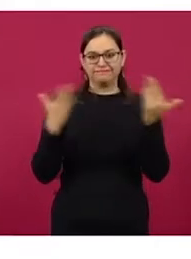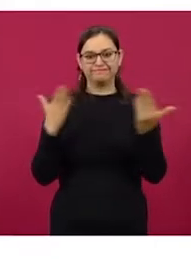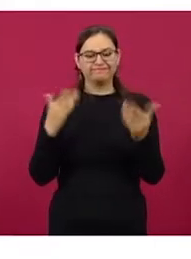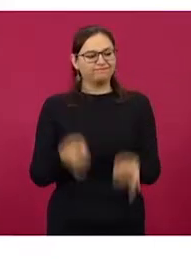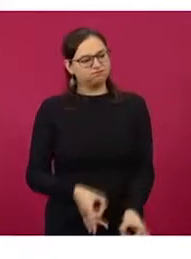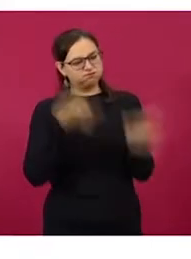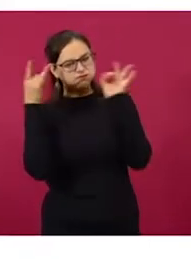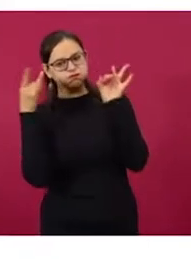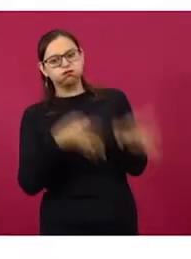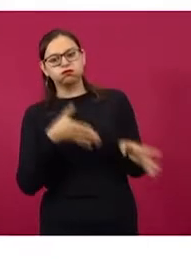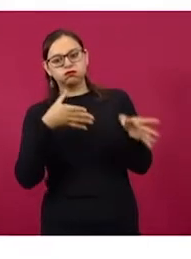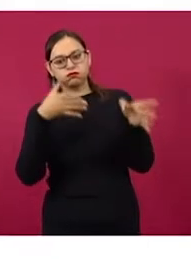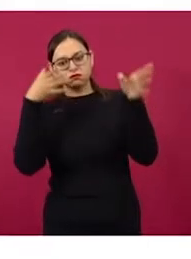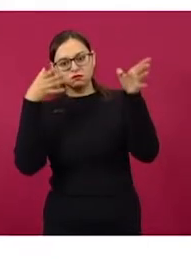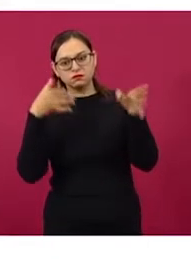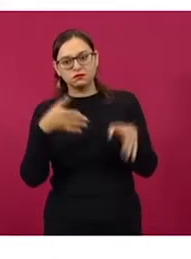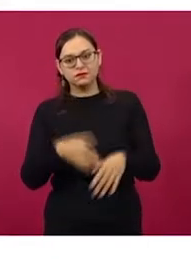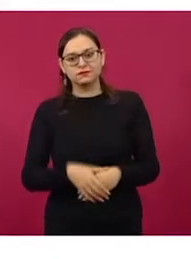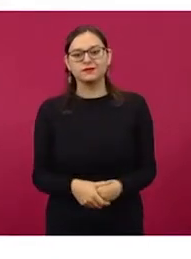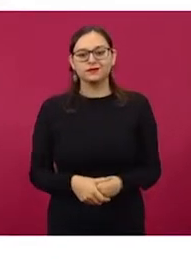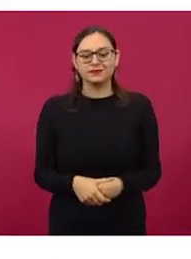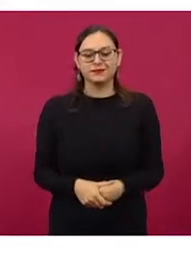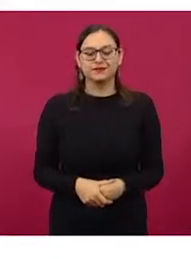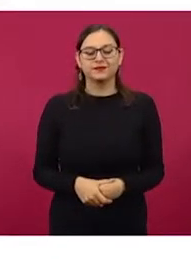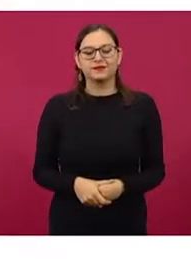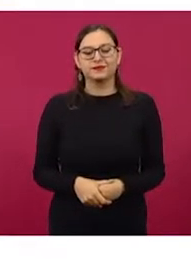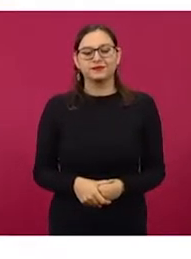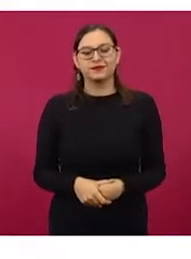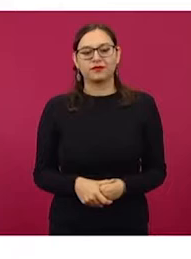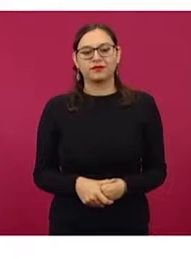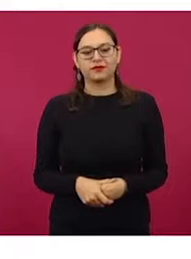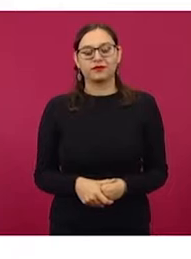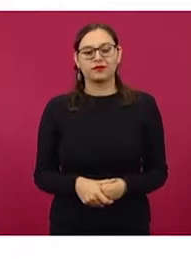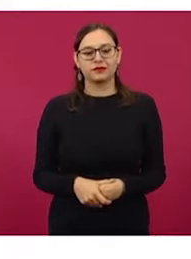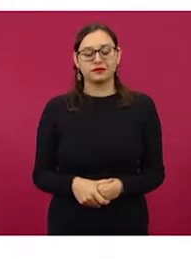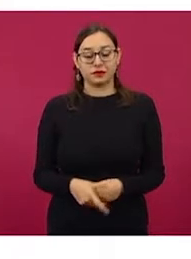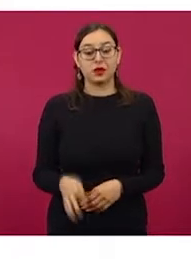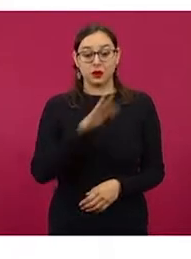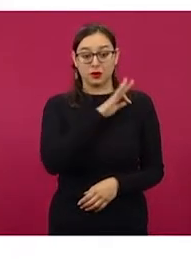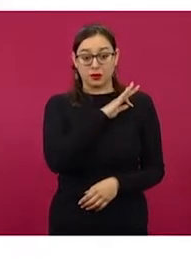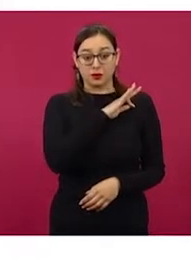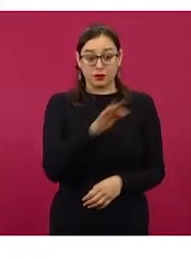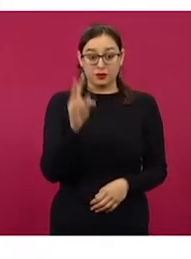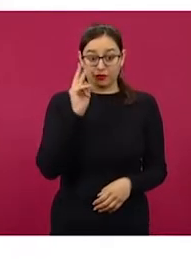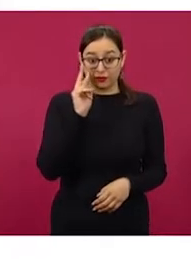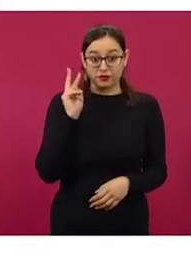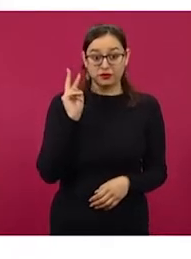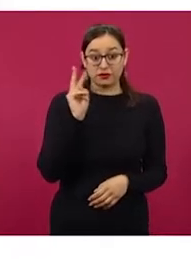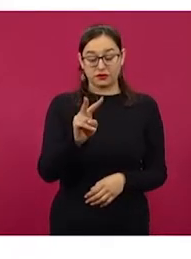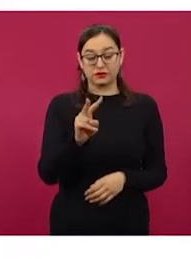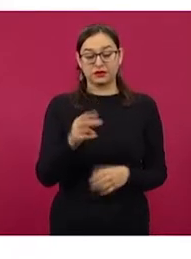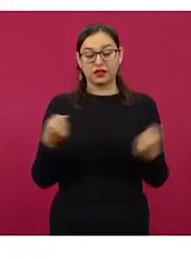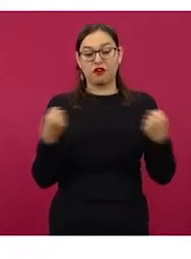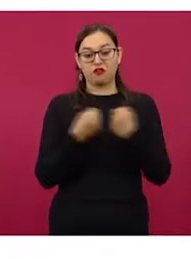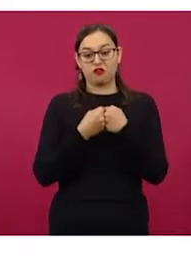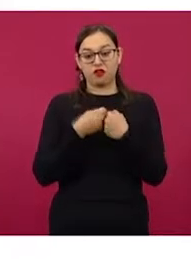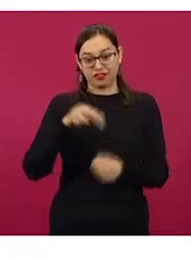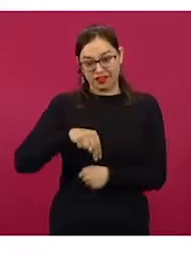los ciudadanos. Aquí vemos la foto, la de en medio es en la frontera norte,